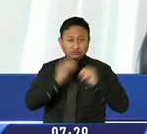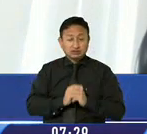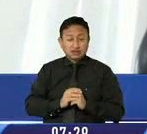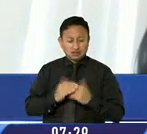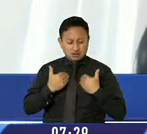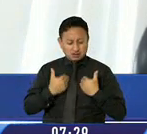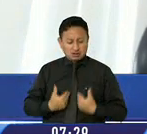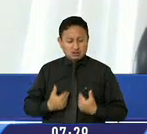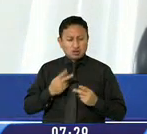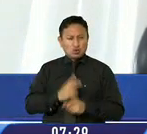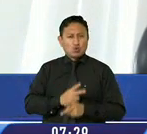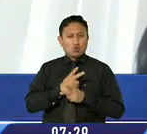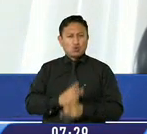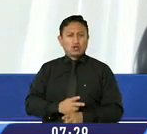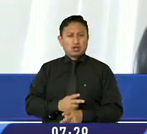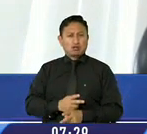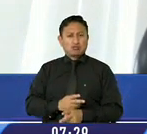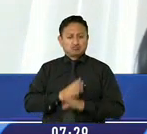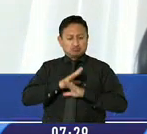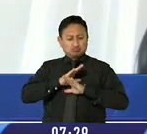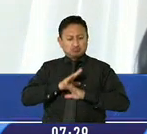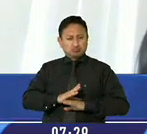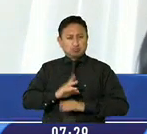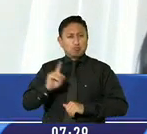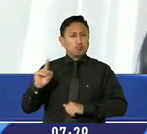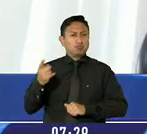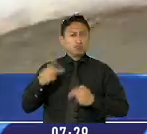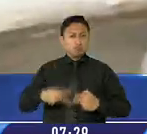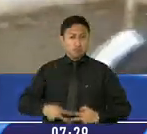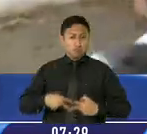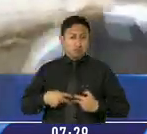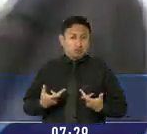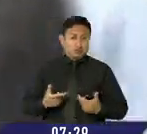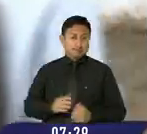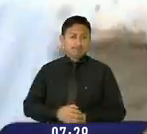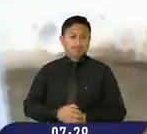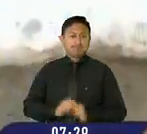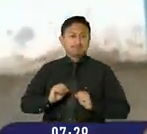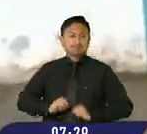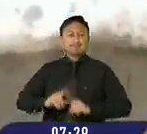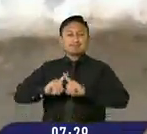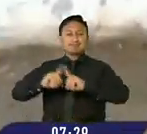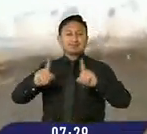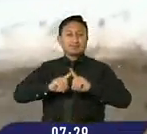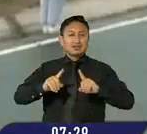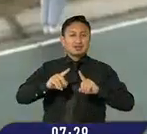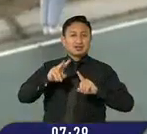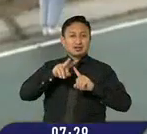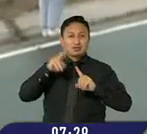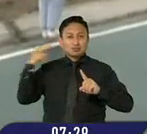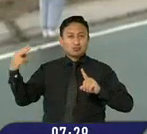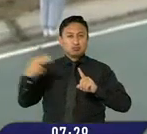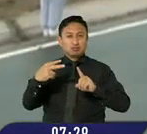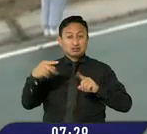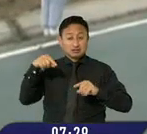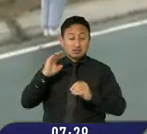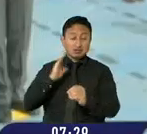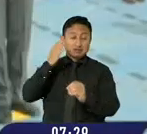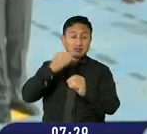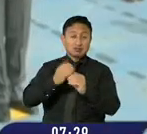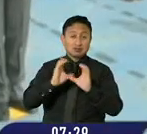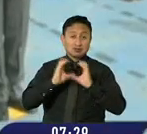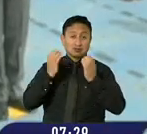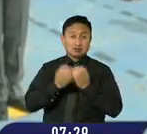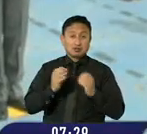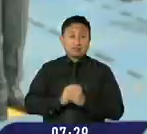y el bienestar de la vida principalmente. Con distintas formas de percibir la situación del regreso a la presencialidad,